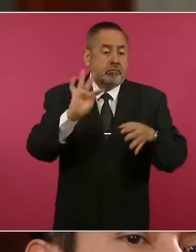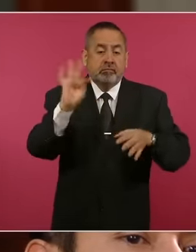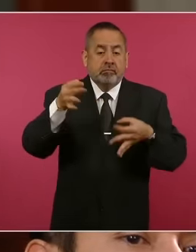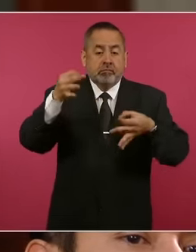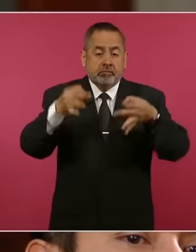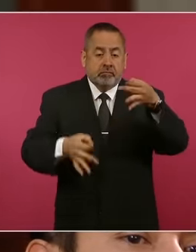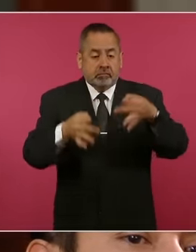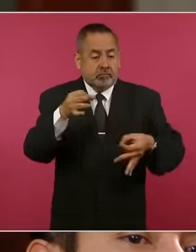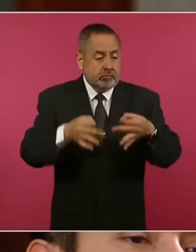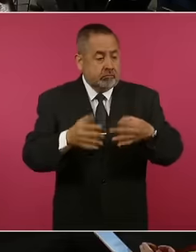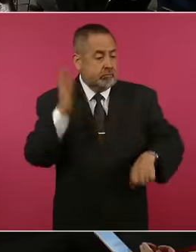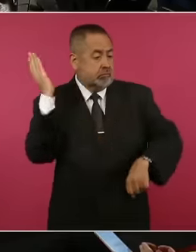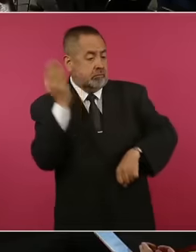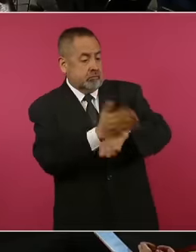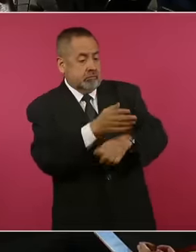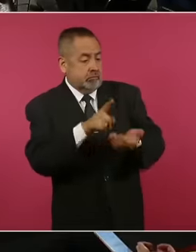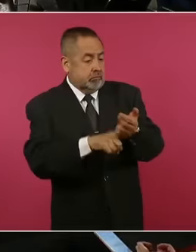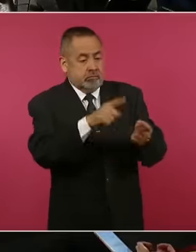ordenaron este asalto a nuestra soberanía?